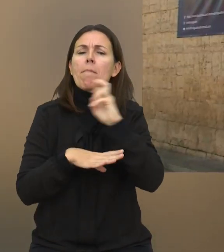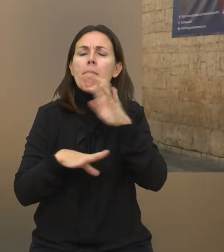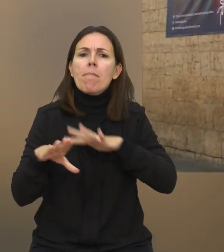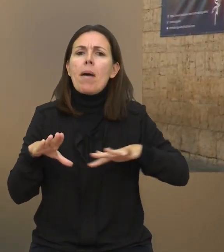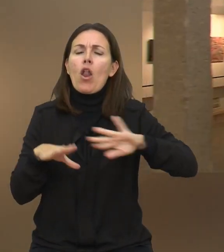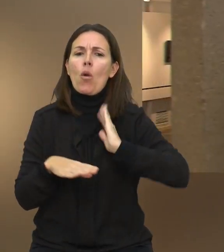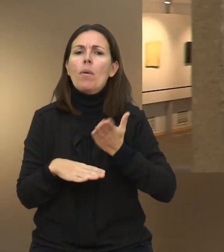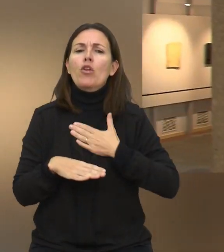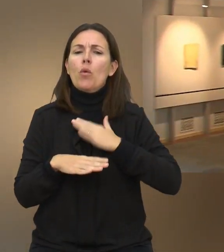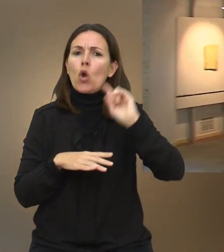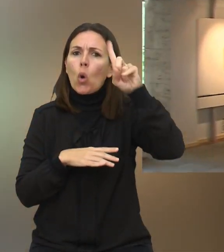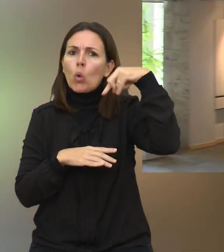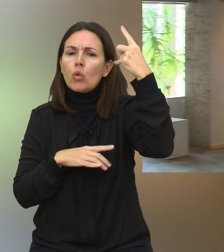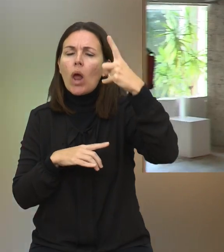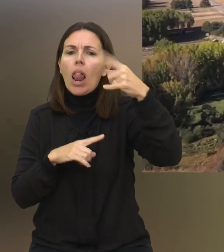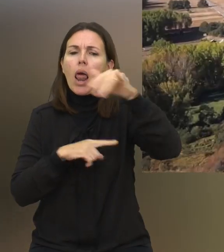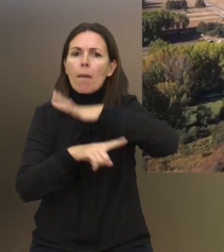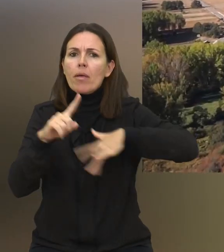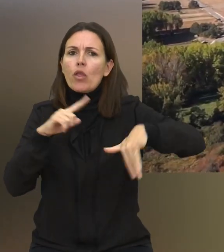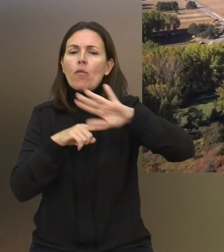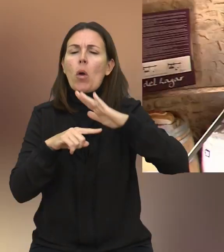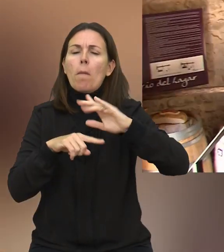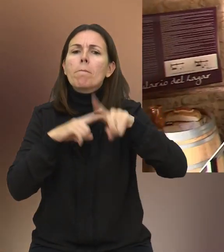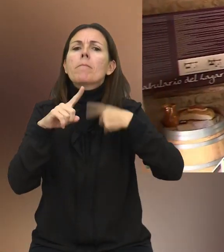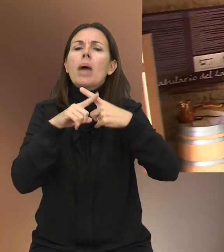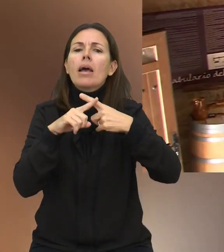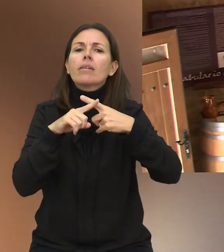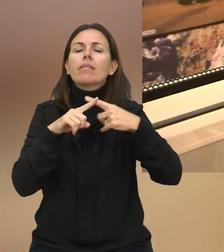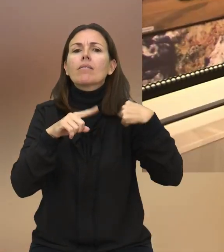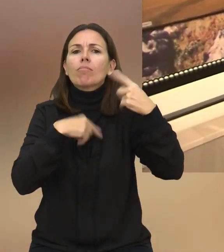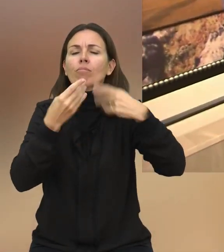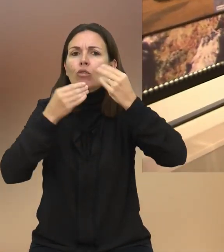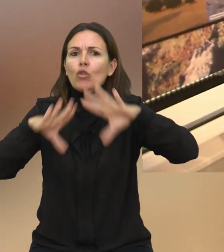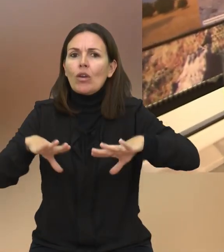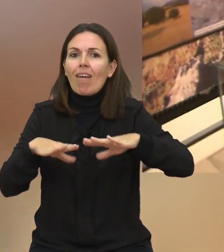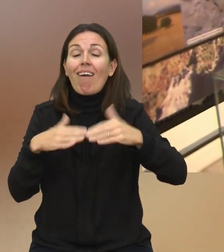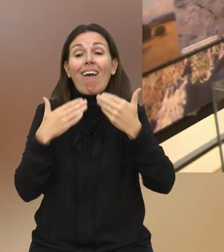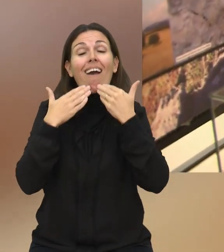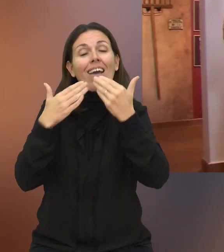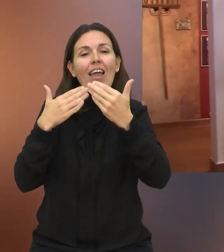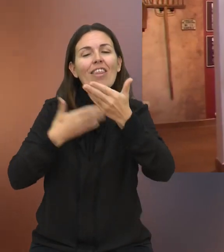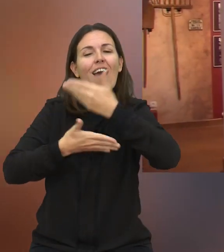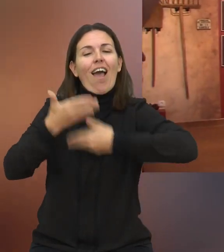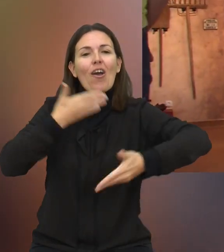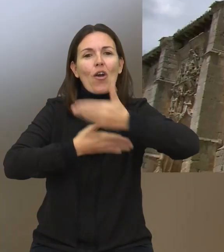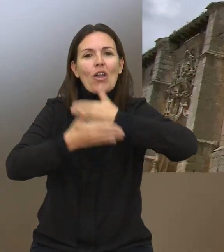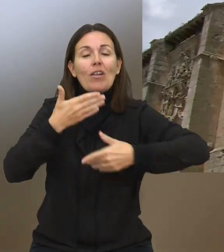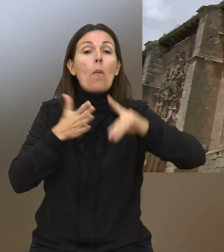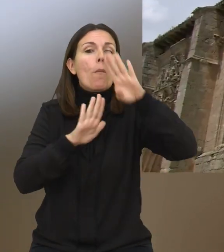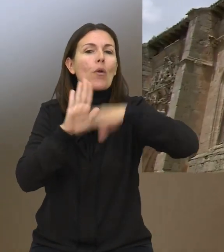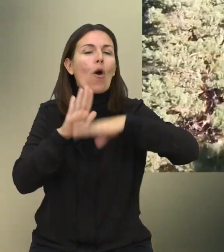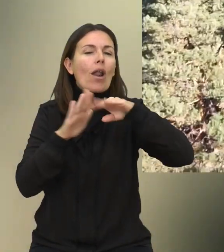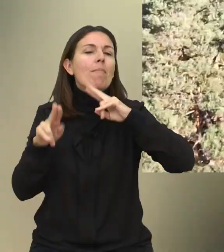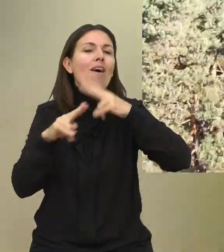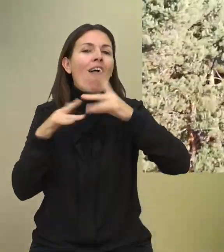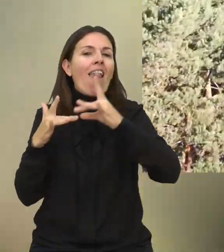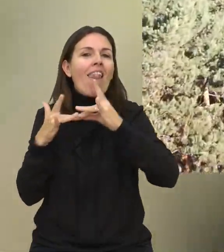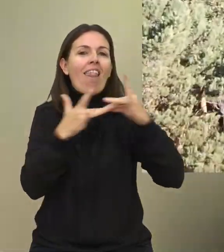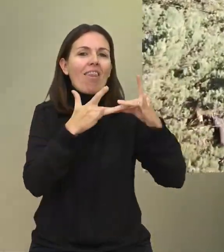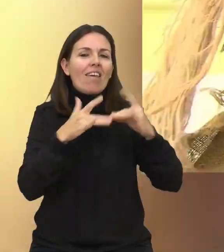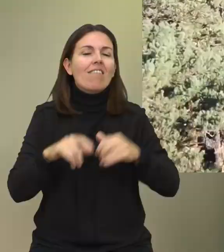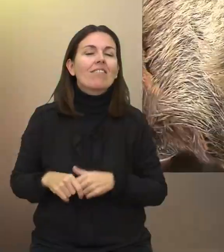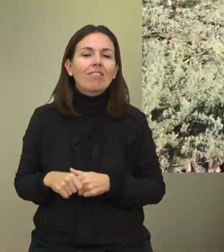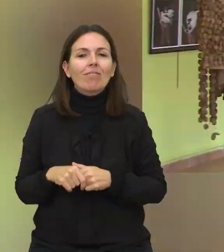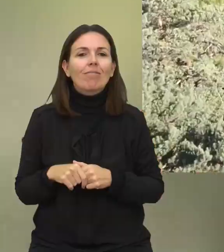en valor su patrimonio cultural, medioambiental y etnográfico, gracias a la medida de cooperación del programa